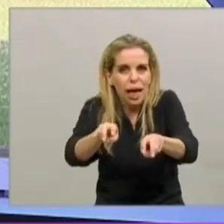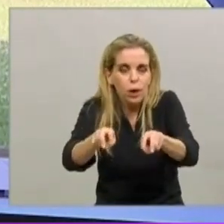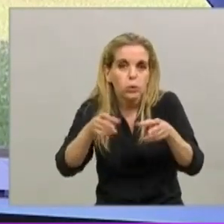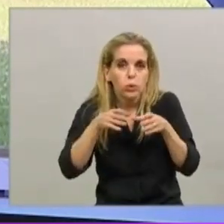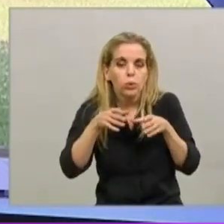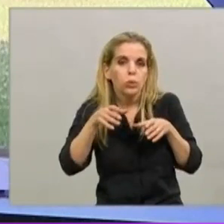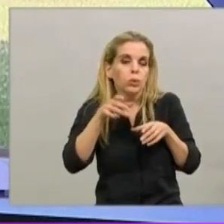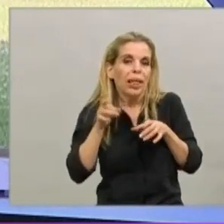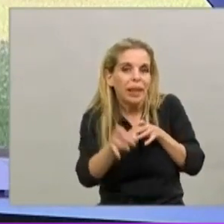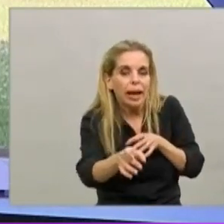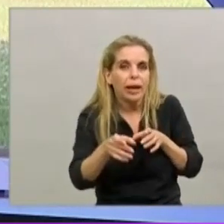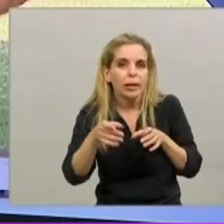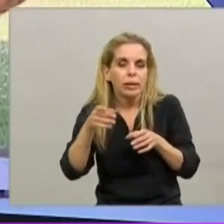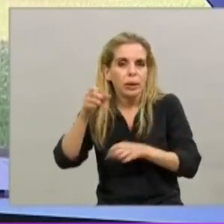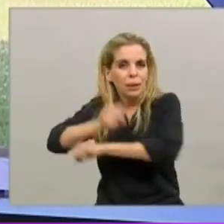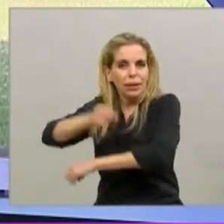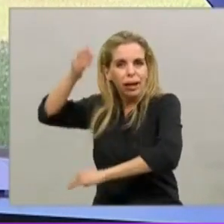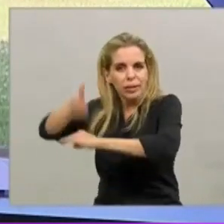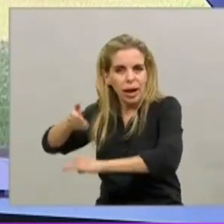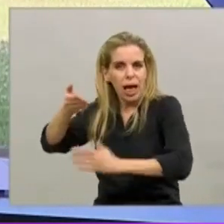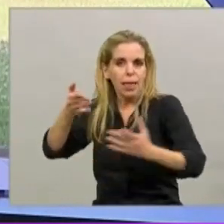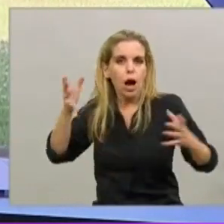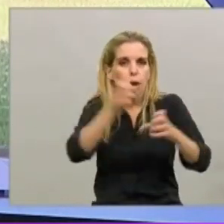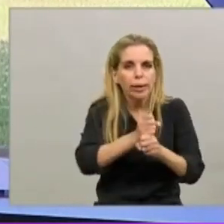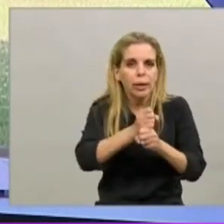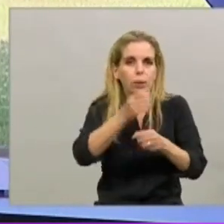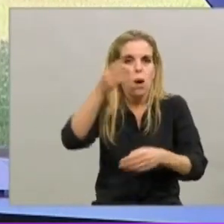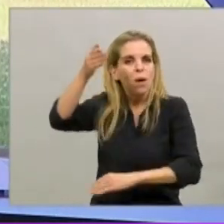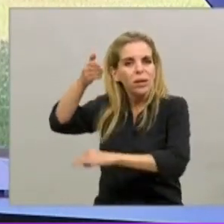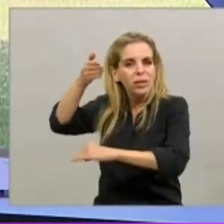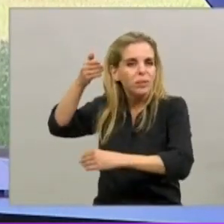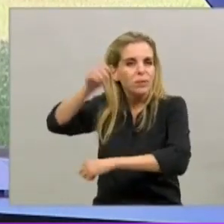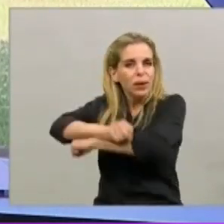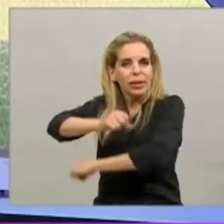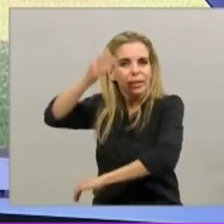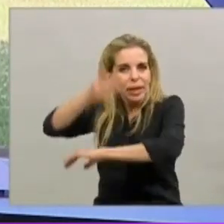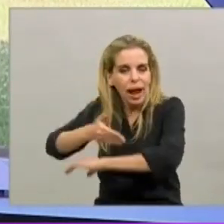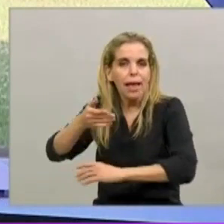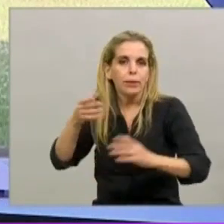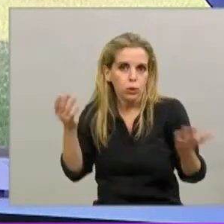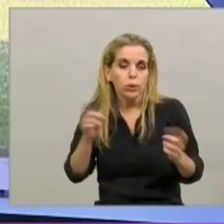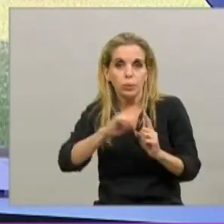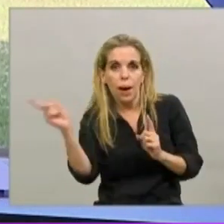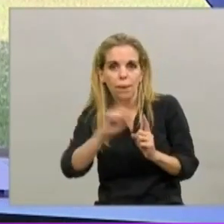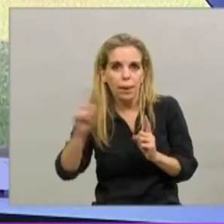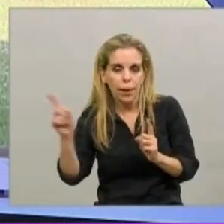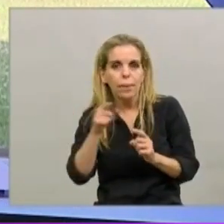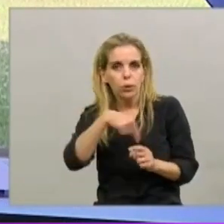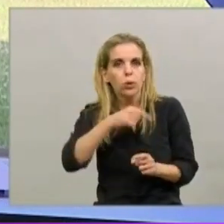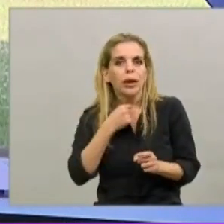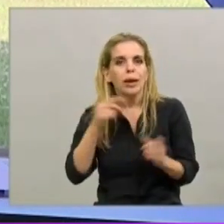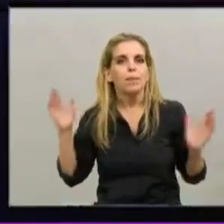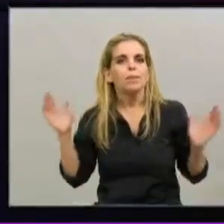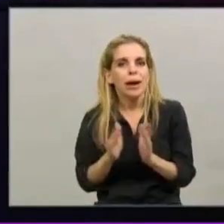además, siempre esa movilidad lleva gente a donde hay otra gente. Con lo cual, por los dos motivos, que estamos trabajando para reducirlo.